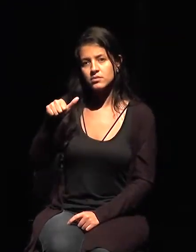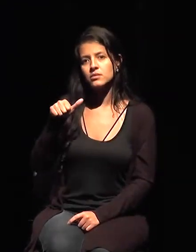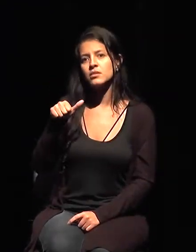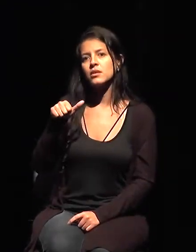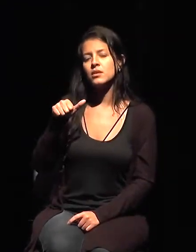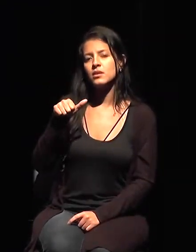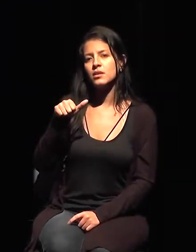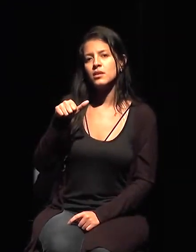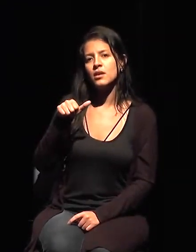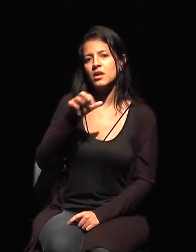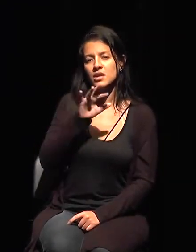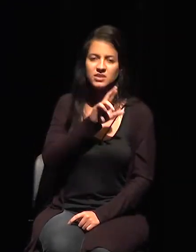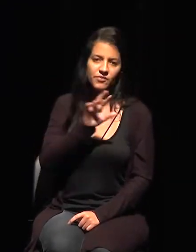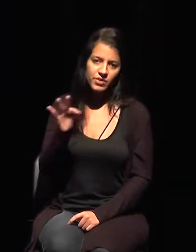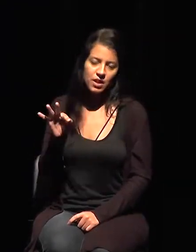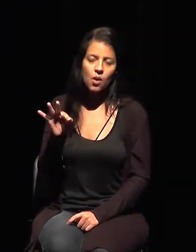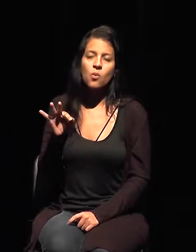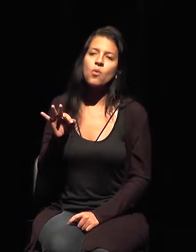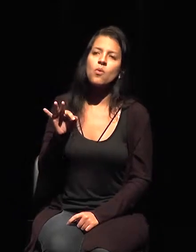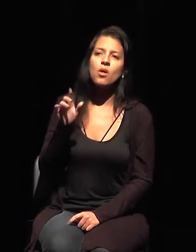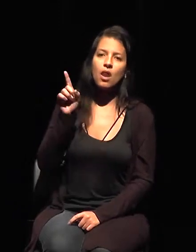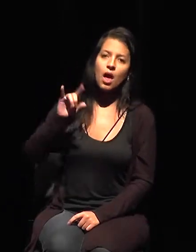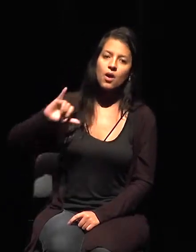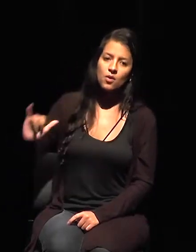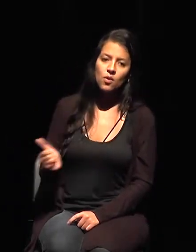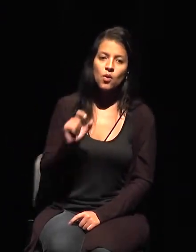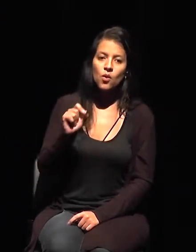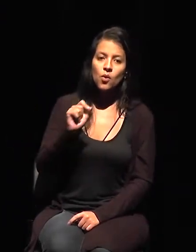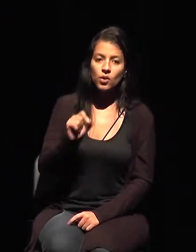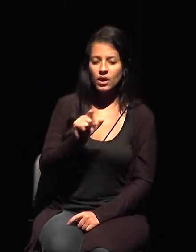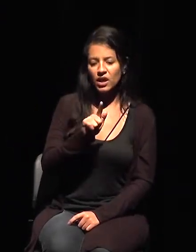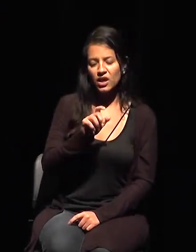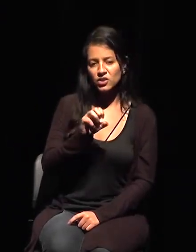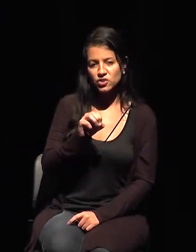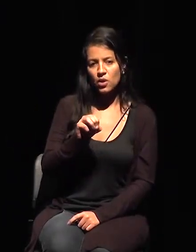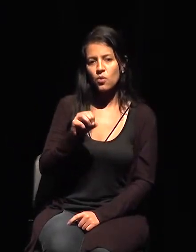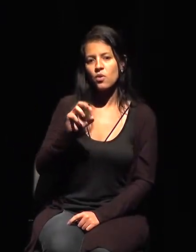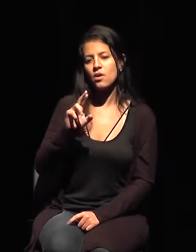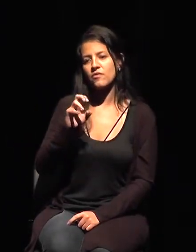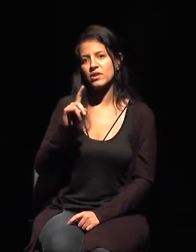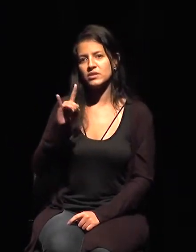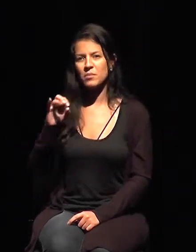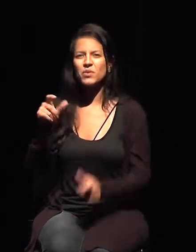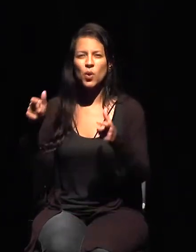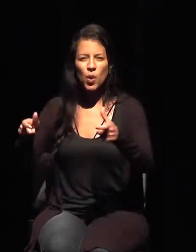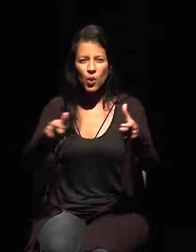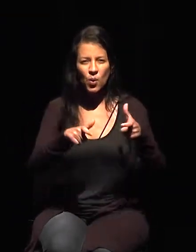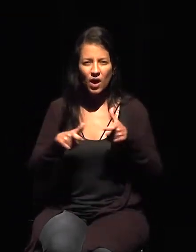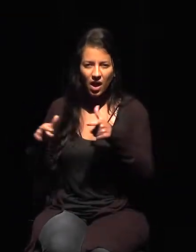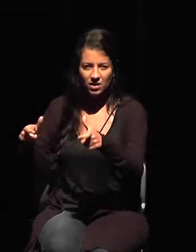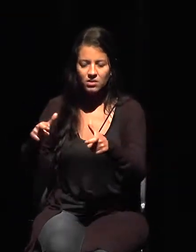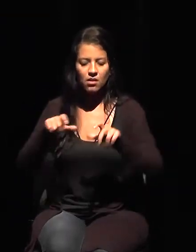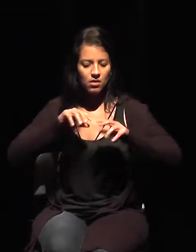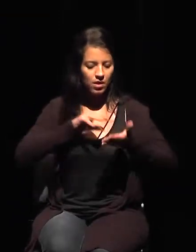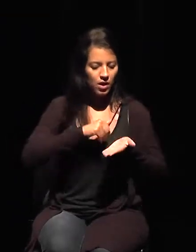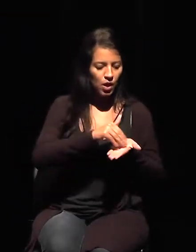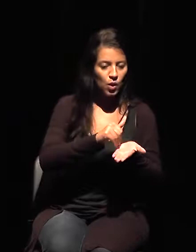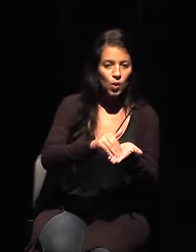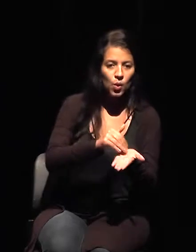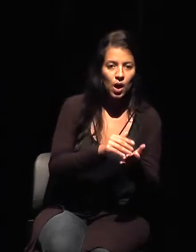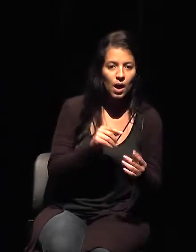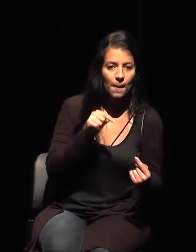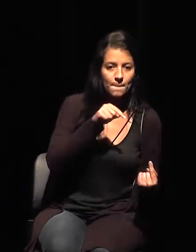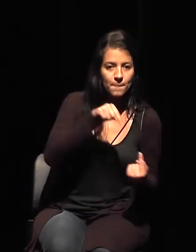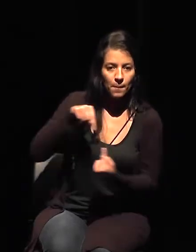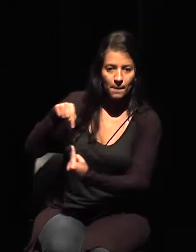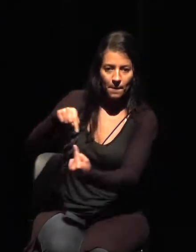recaudación interna, está utilizando tecnología de georreferencia, arqueológica, para ver si está